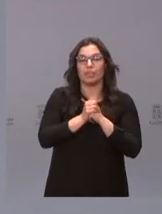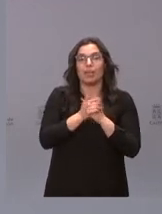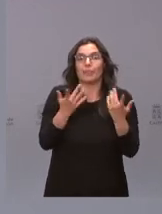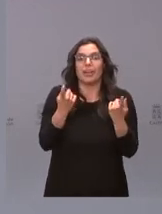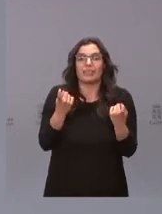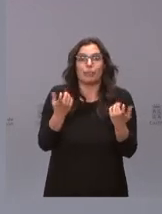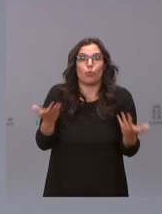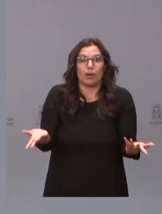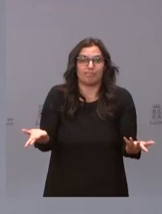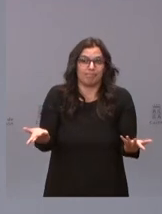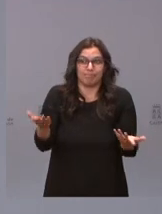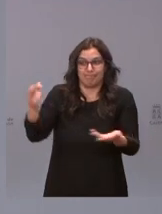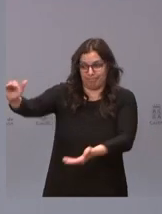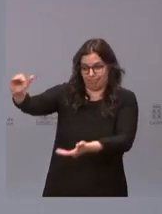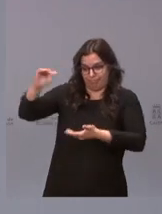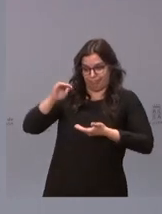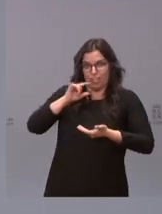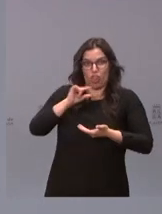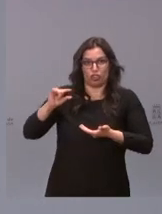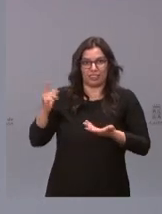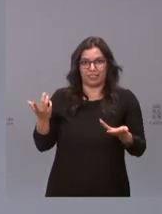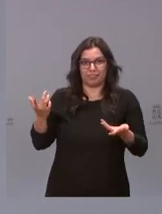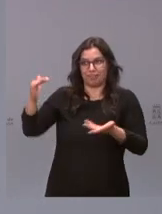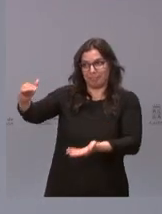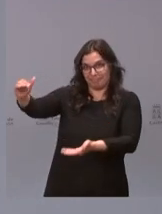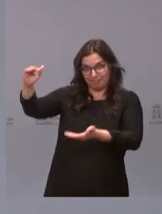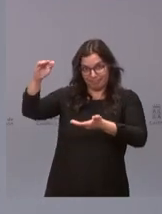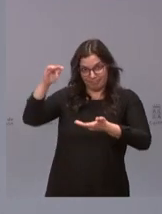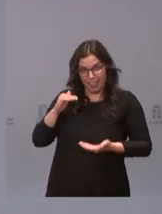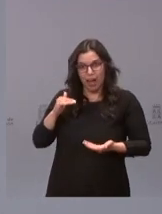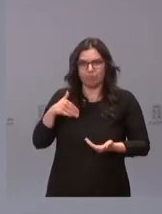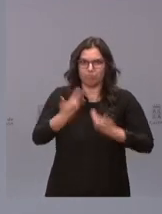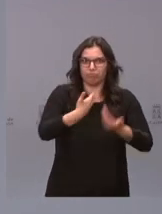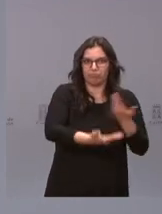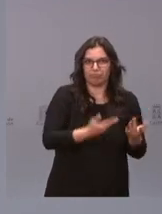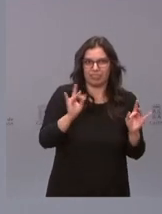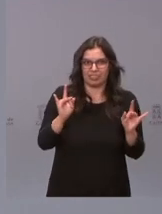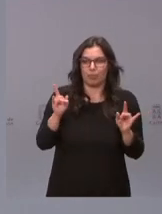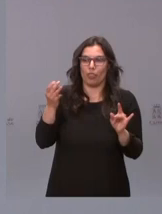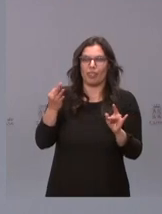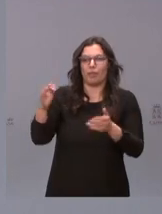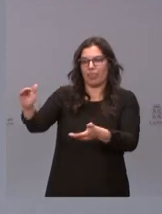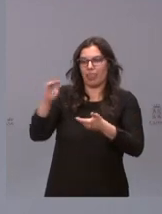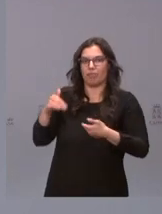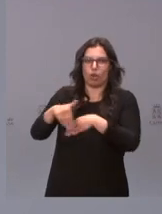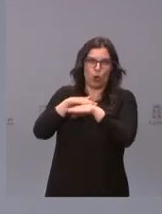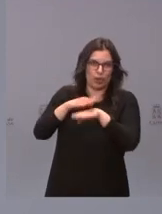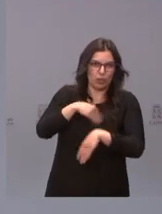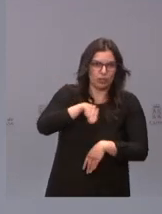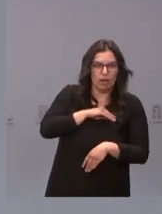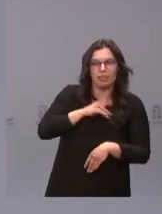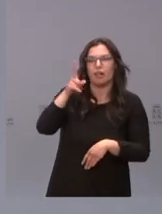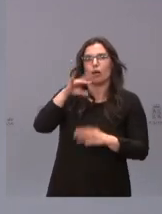necesitamos son vacunas. Necesitamos que se nos suministre por parte del Gobierno, de la Unión Europea, de las